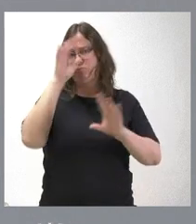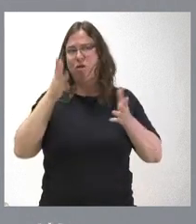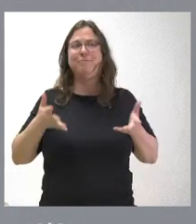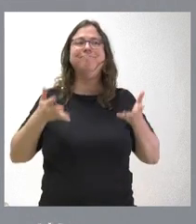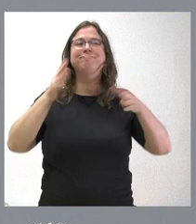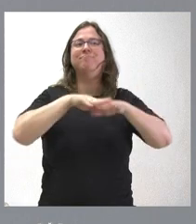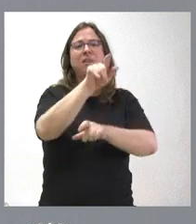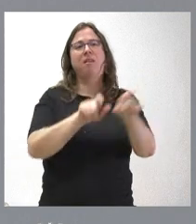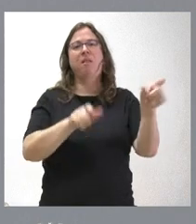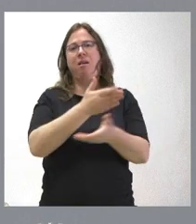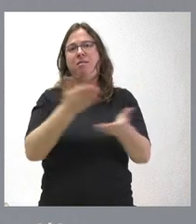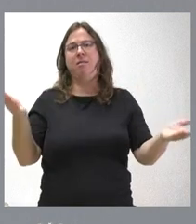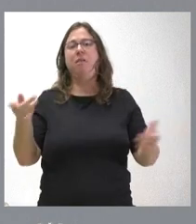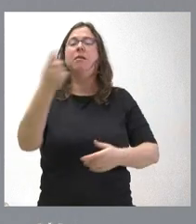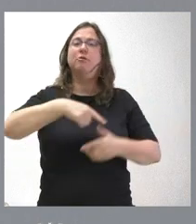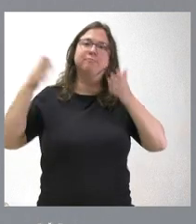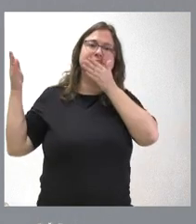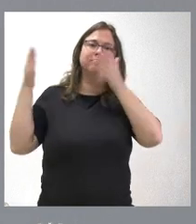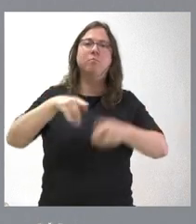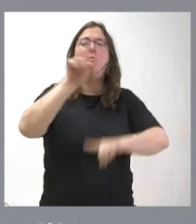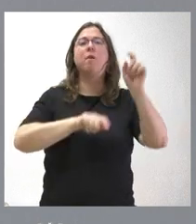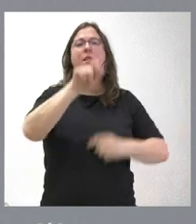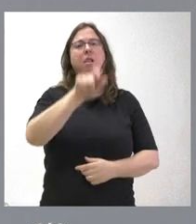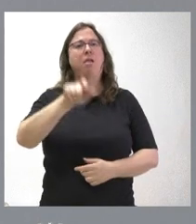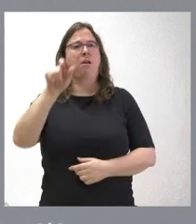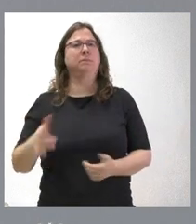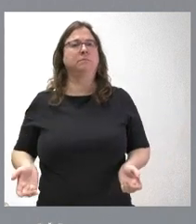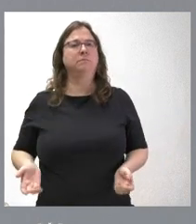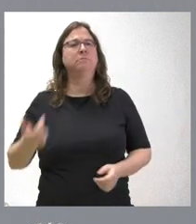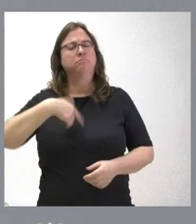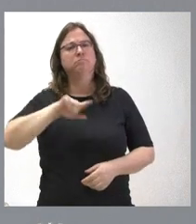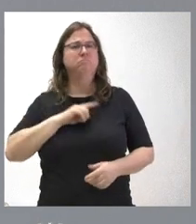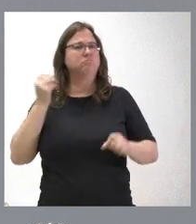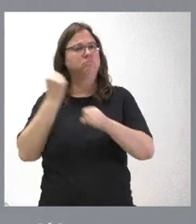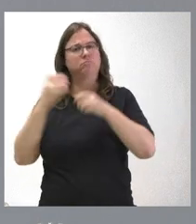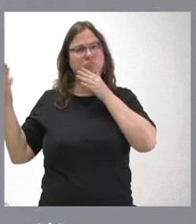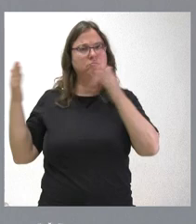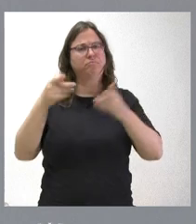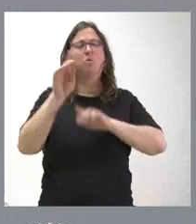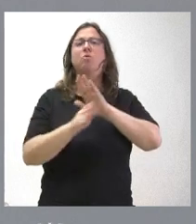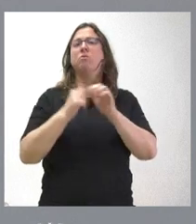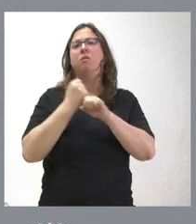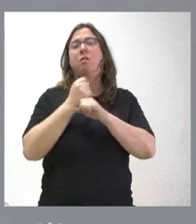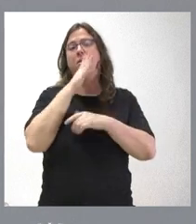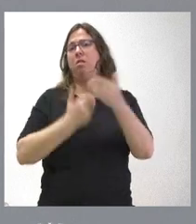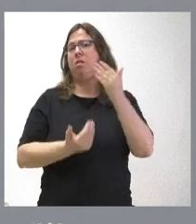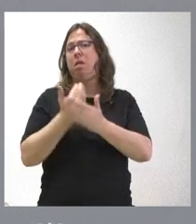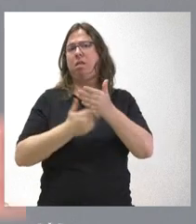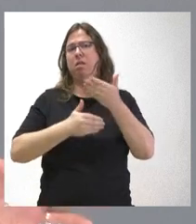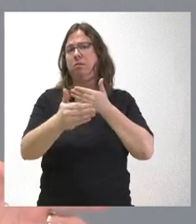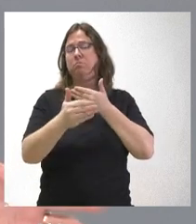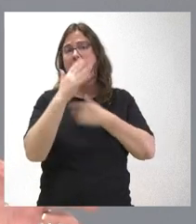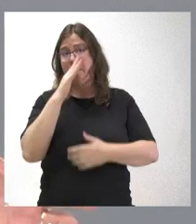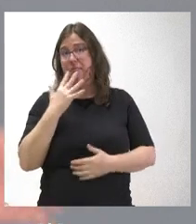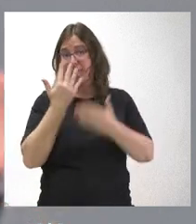y estamos concentrados en los problemas de la gente. Y a eso es lo que nos vamos a dedicar y lo que nos seguimos dedicando. Estos próximos días, estos